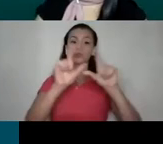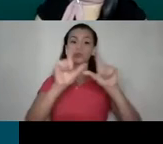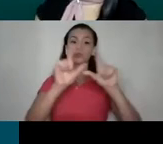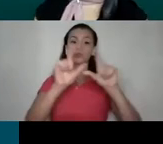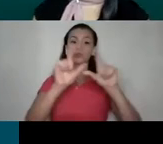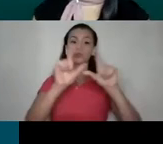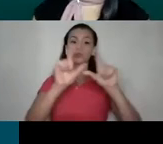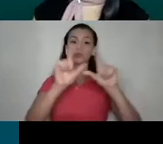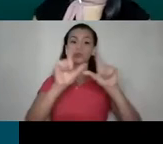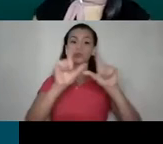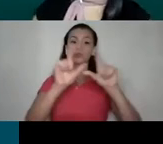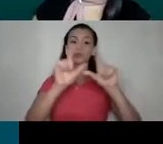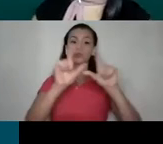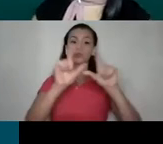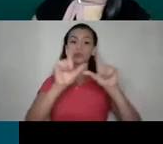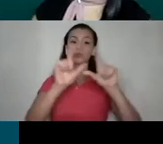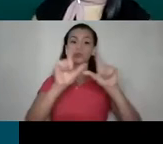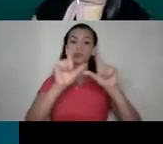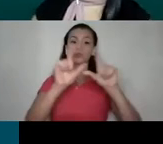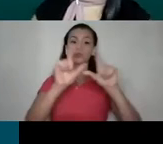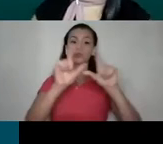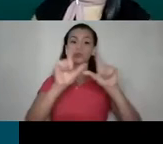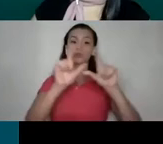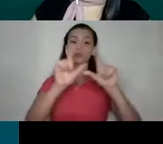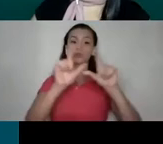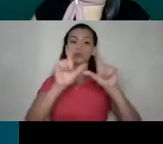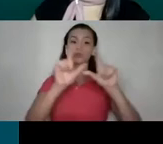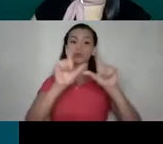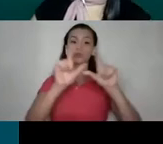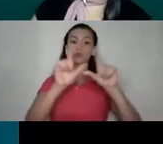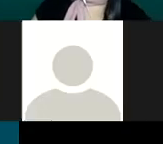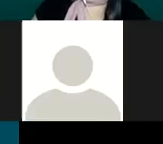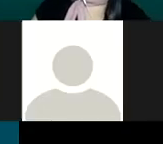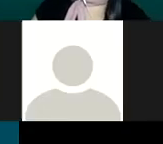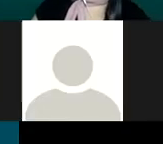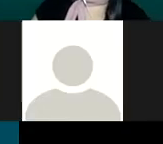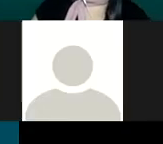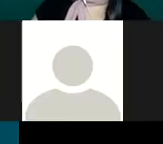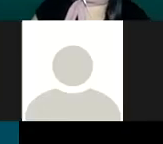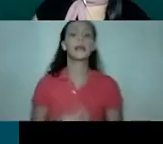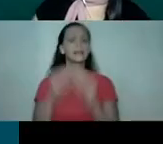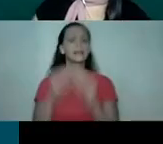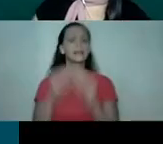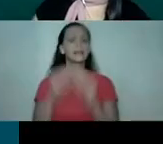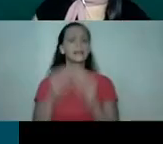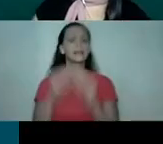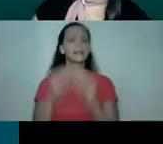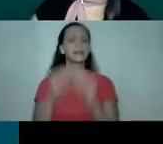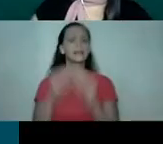La violencia de género representa una de las muestras más contundentes de desigualdad que existe todavía entre mujeres y hombres.